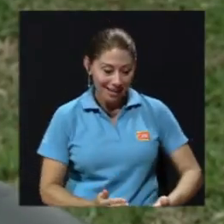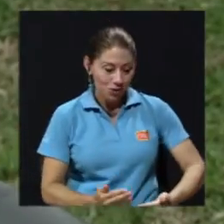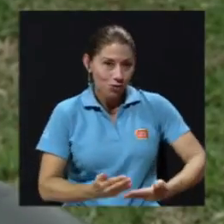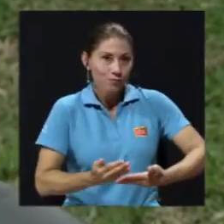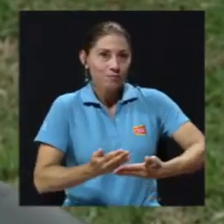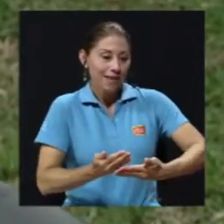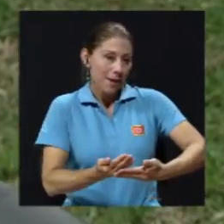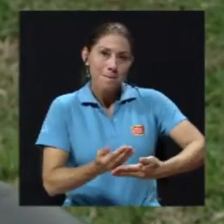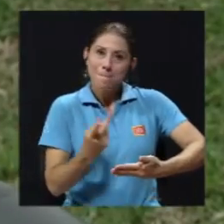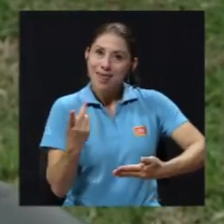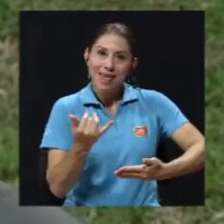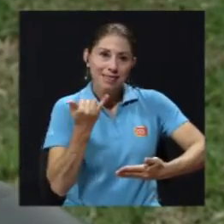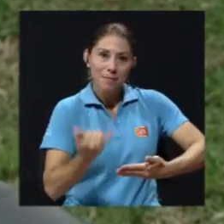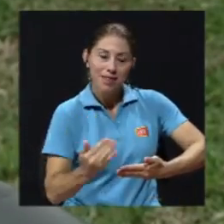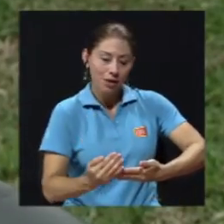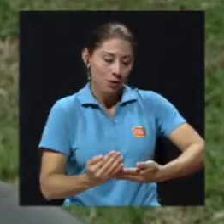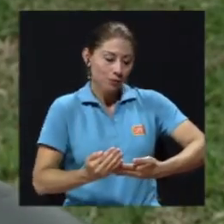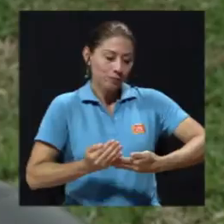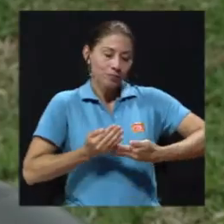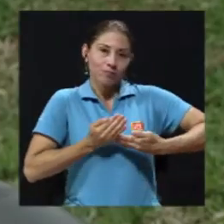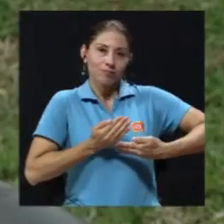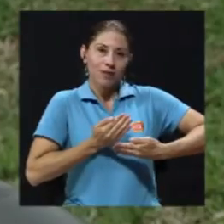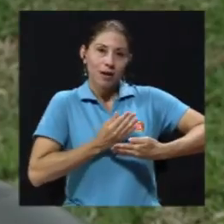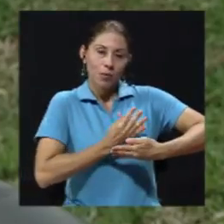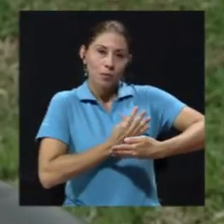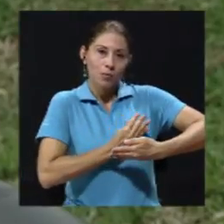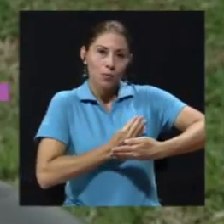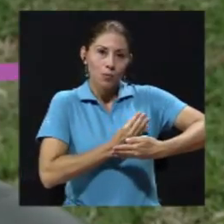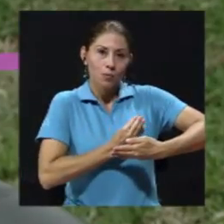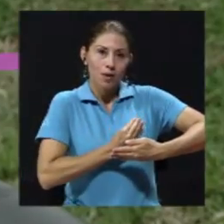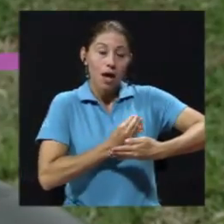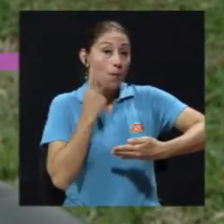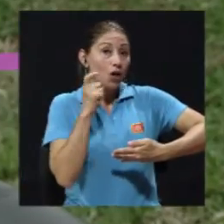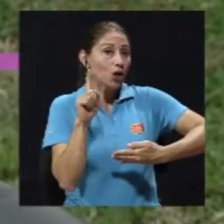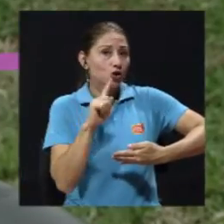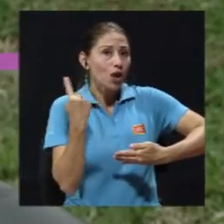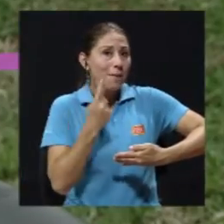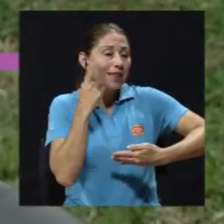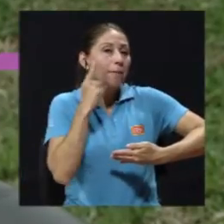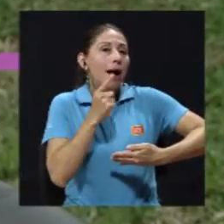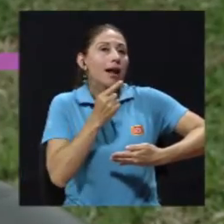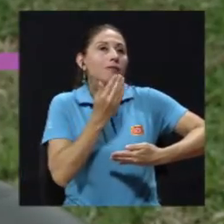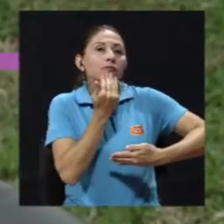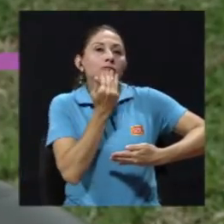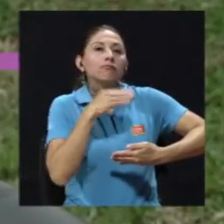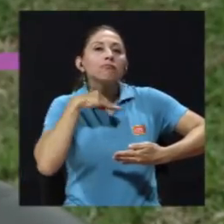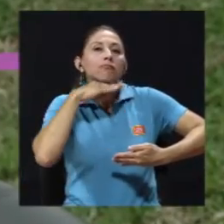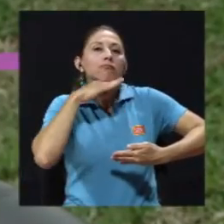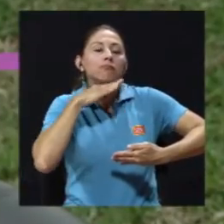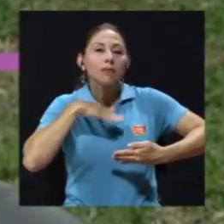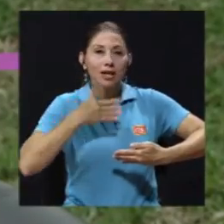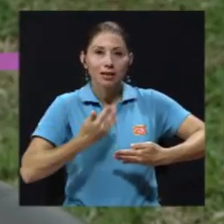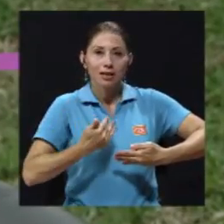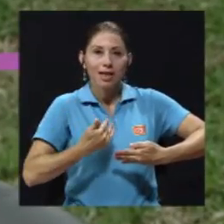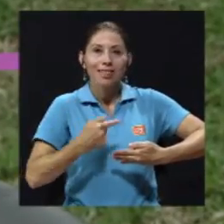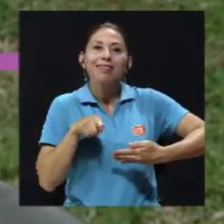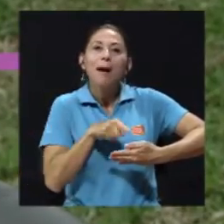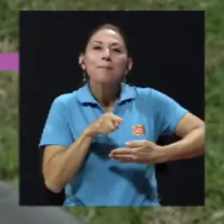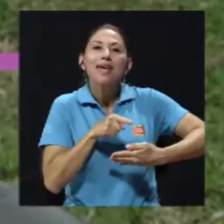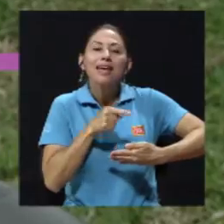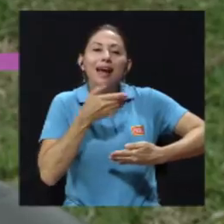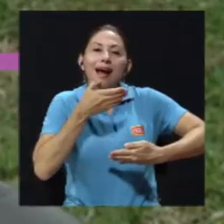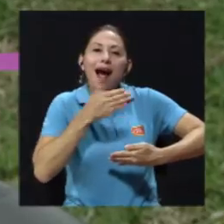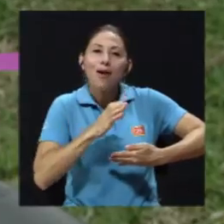pecho. ¿Por qué? Porque no solamente el niño va a pegarse al pezón para recibir alimento, sino también recibe